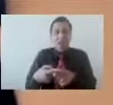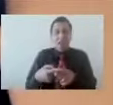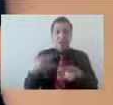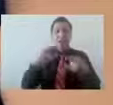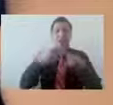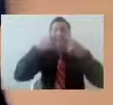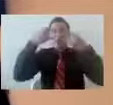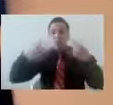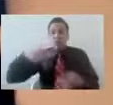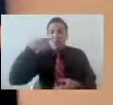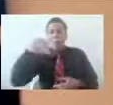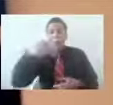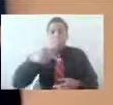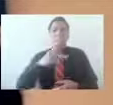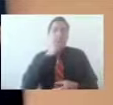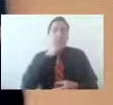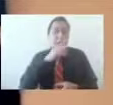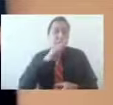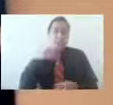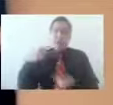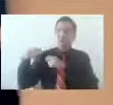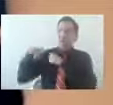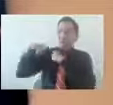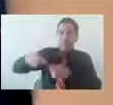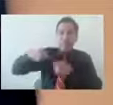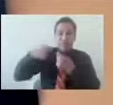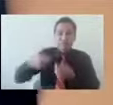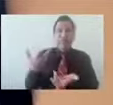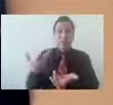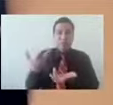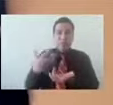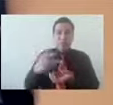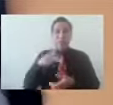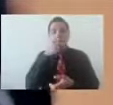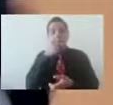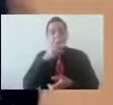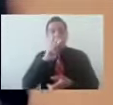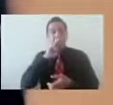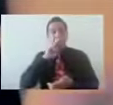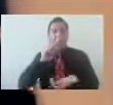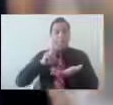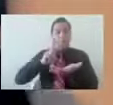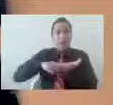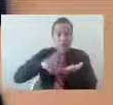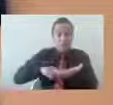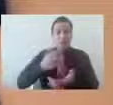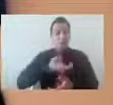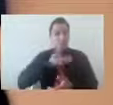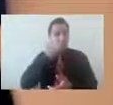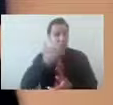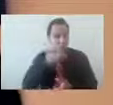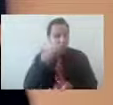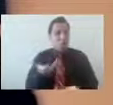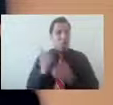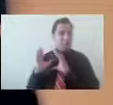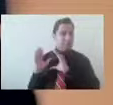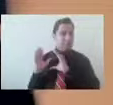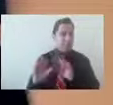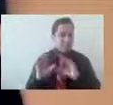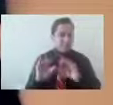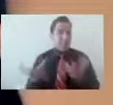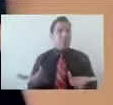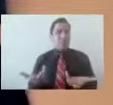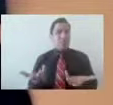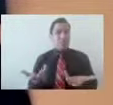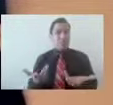biológica, nuestra historia emocional, los usos y creencias, las costumbres, nuestros primeros espacios o laboratorios